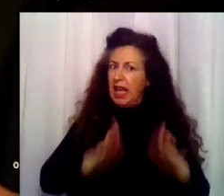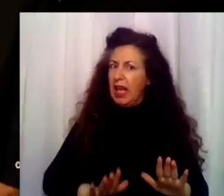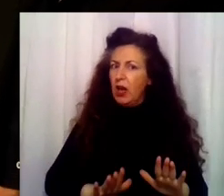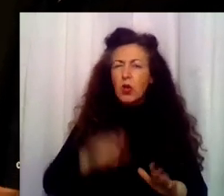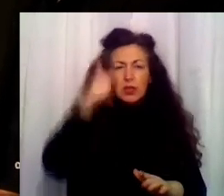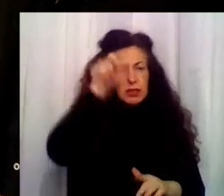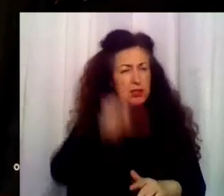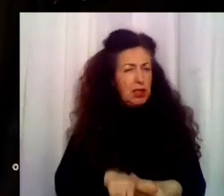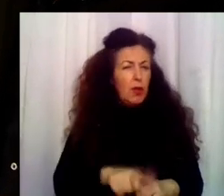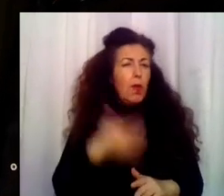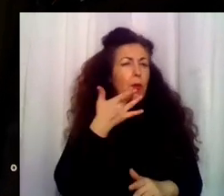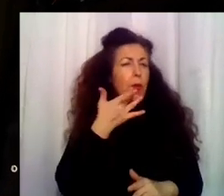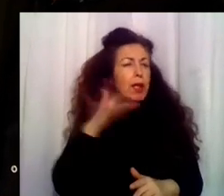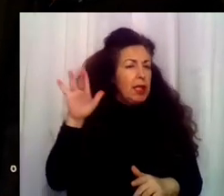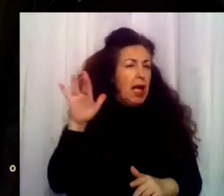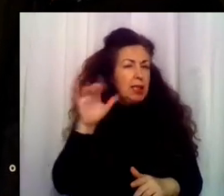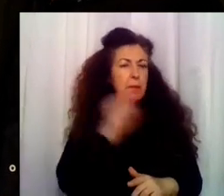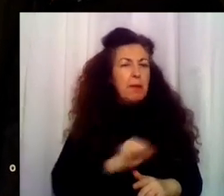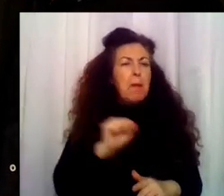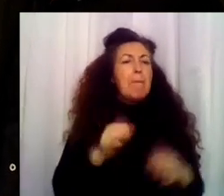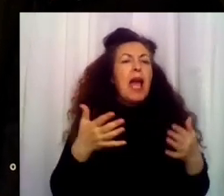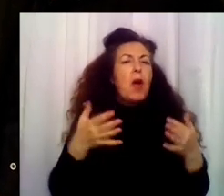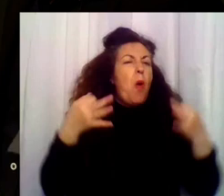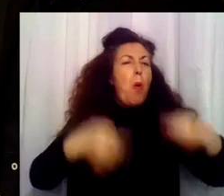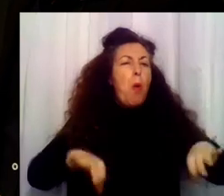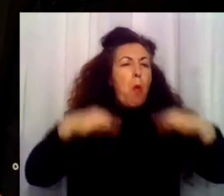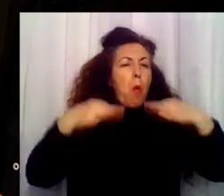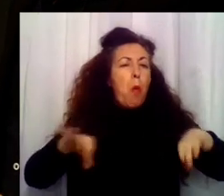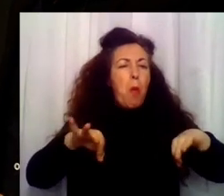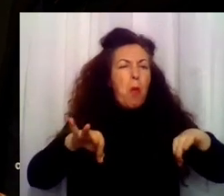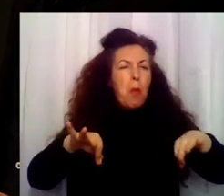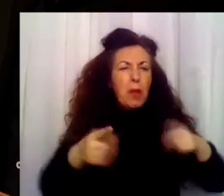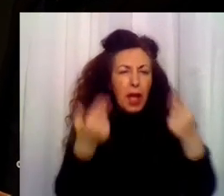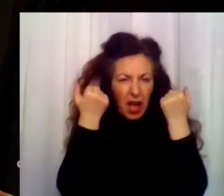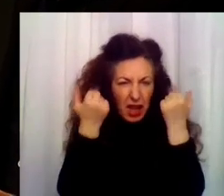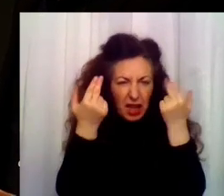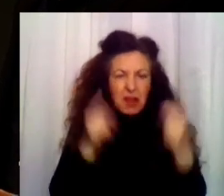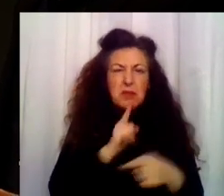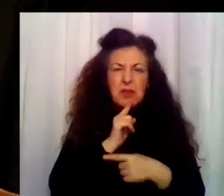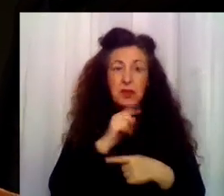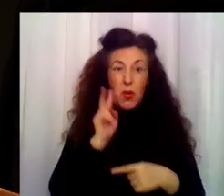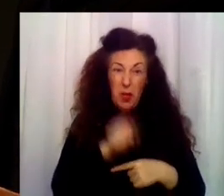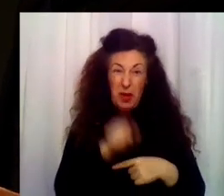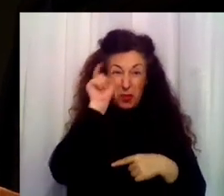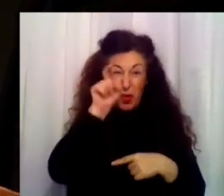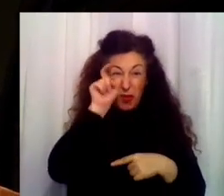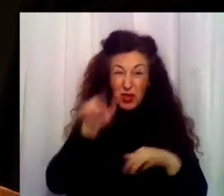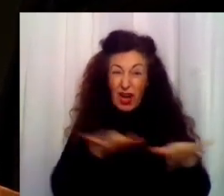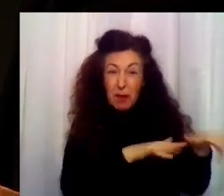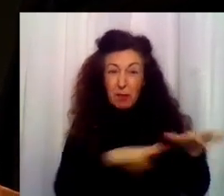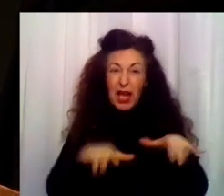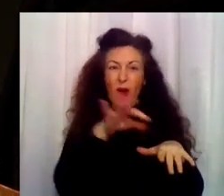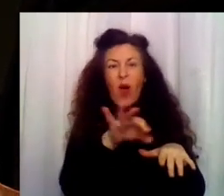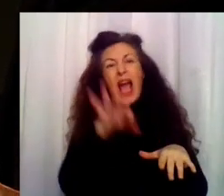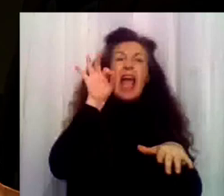muy brillante, pero demasiado humilde. Me pareció injusto que su profesora de piano no lo eligiera para competir en el